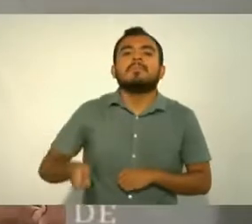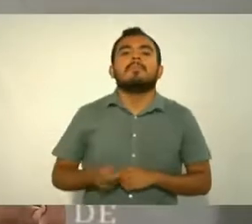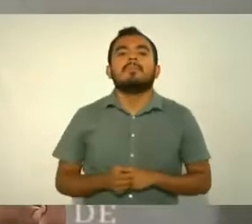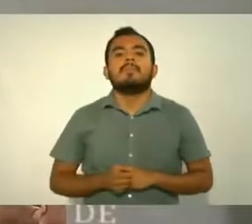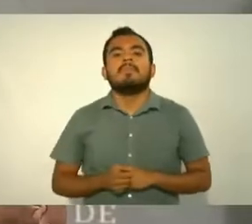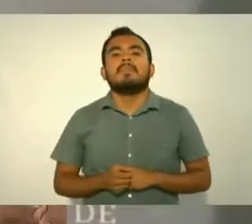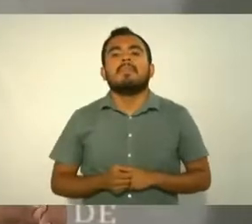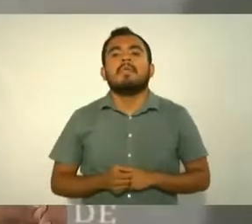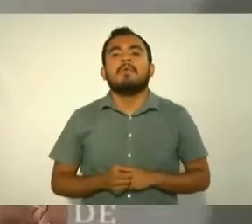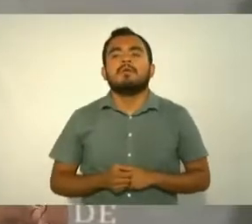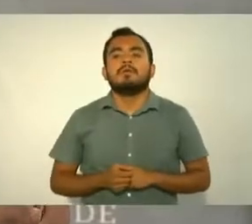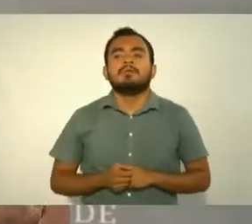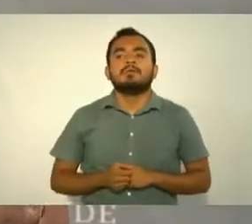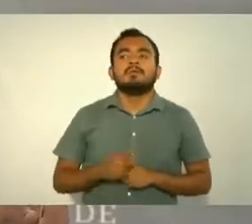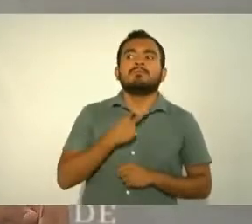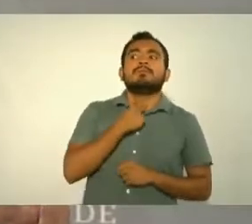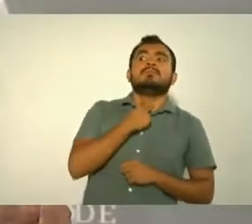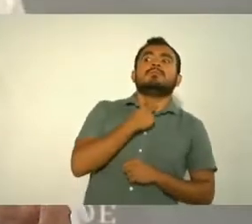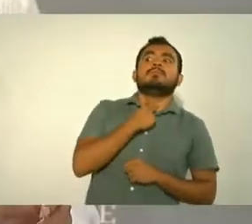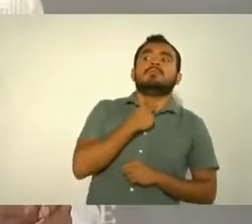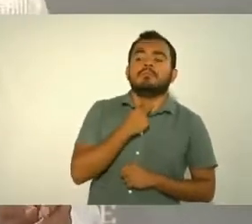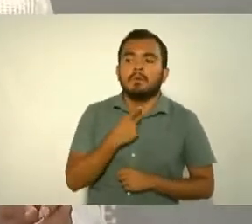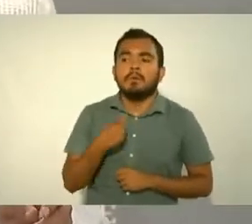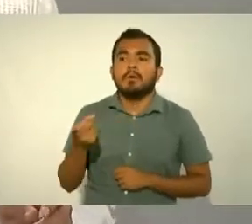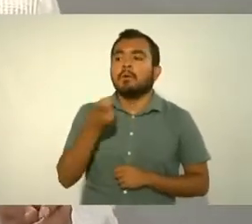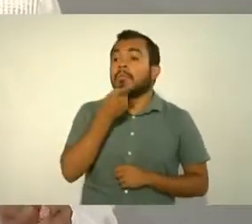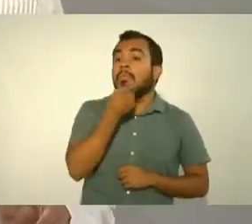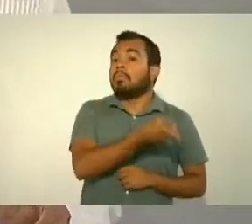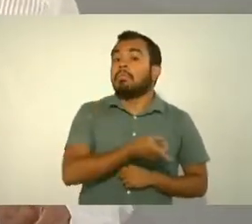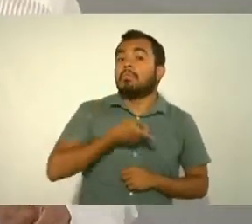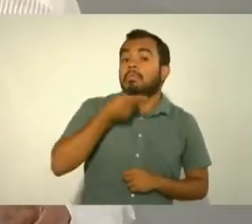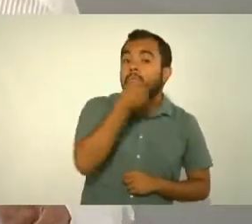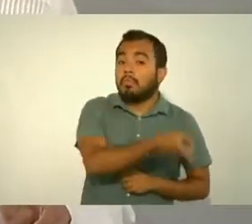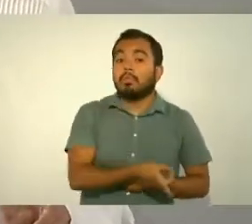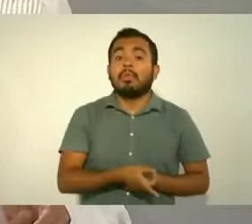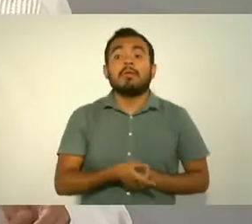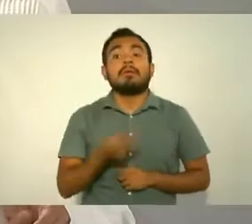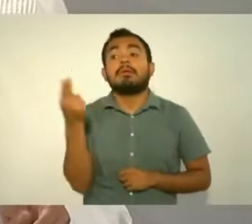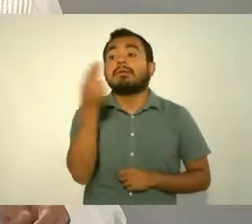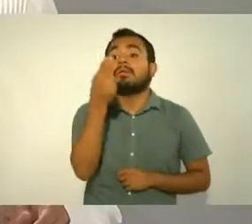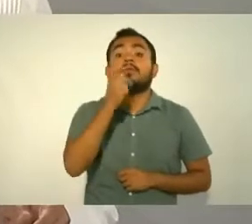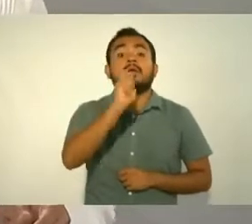pidiéndome que solicitáramos créditos